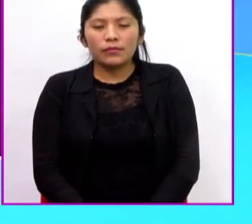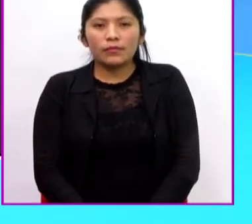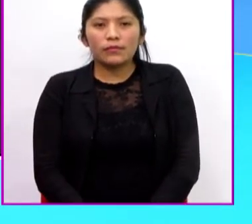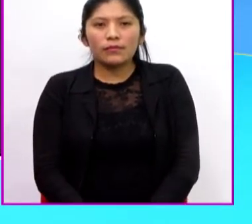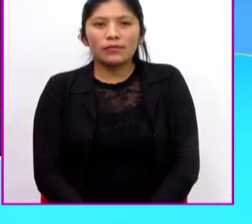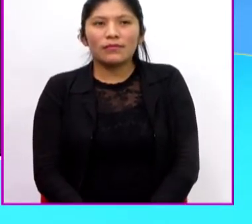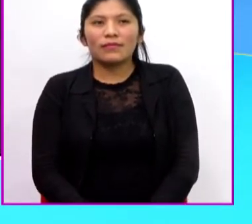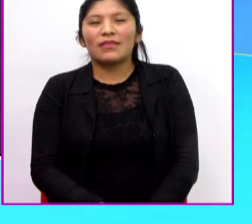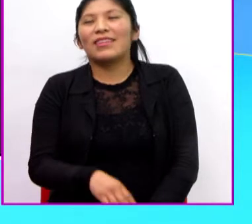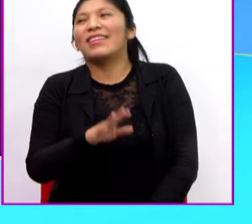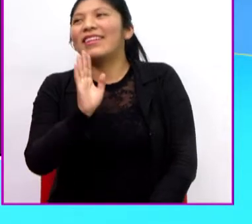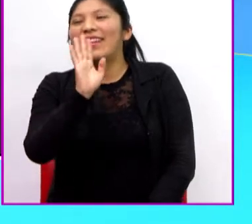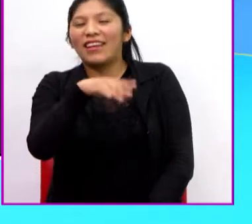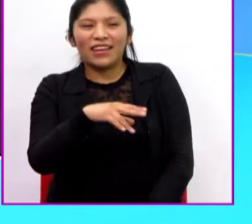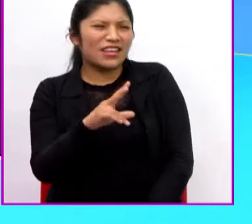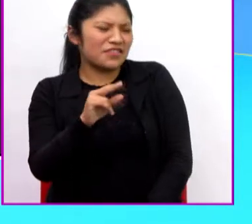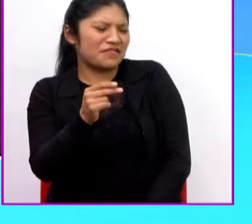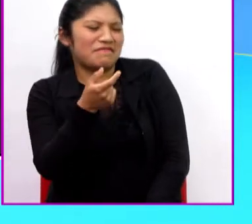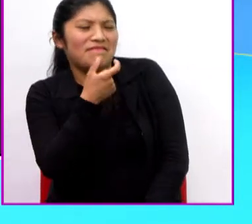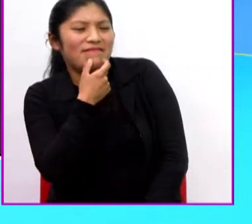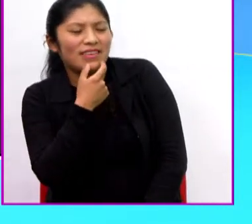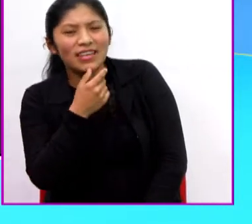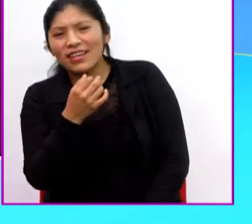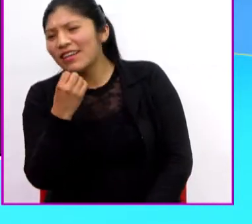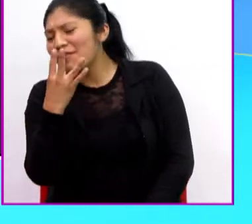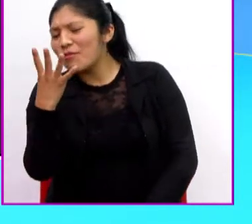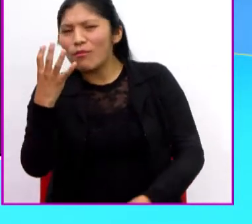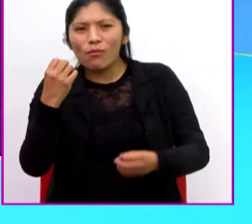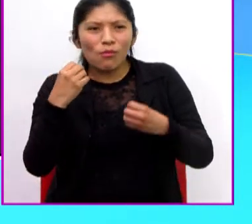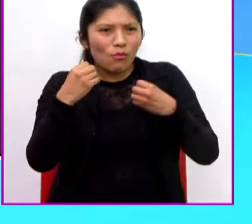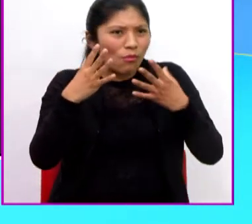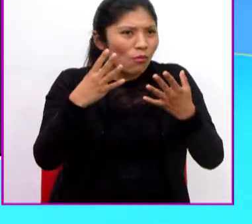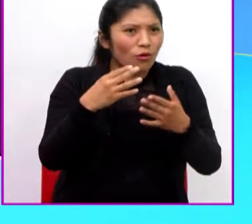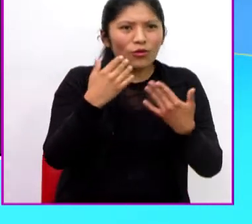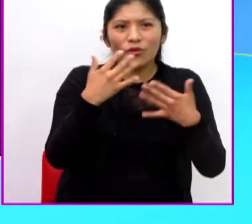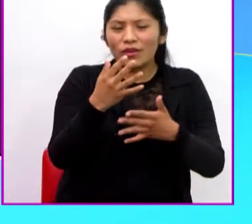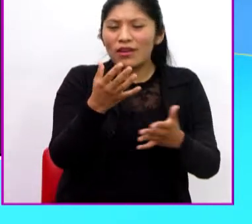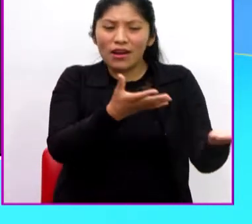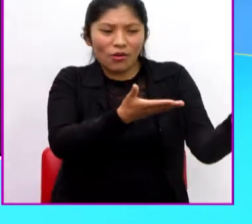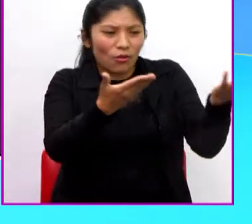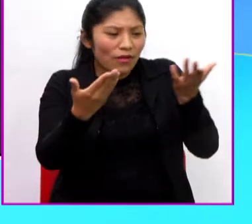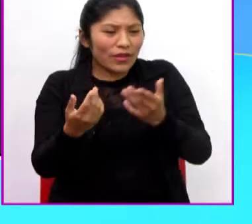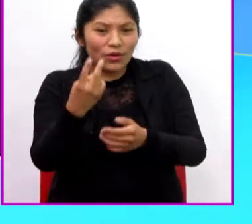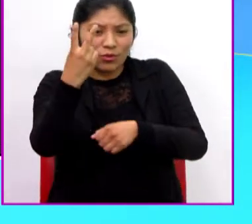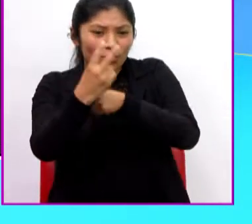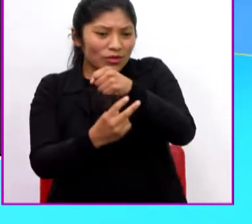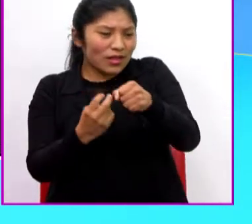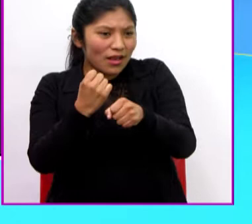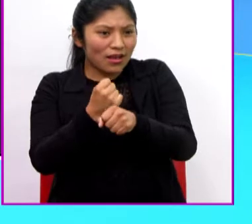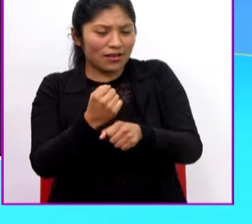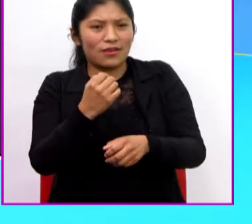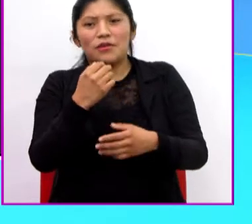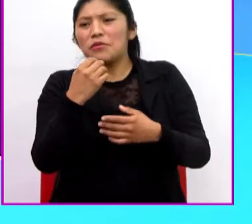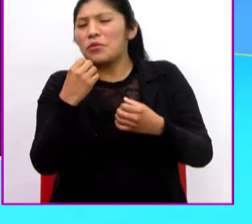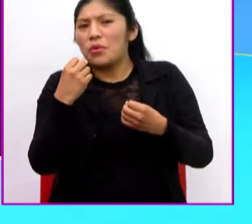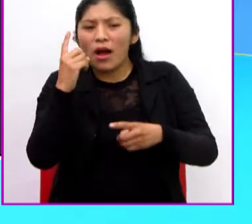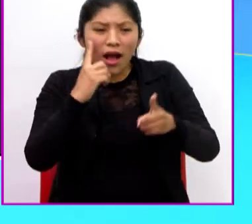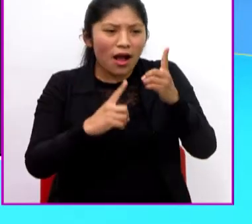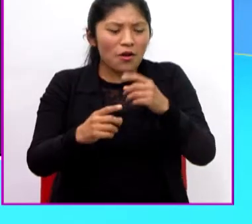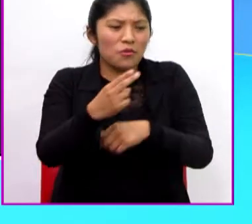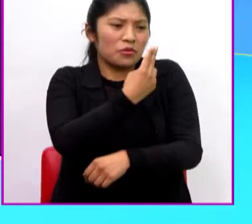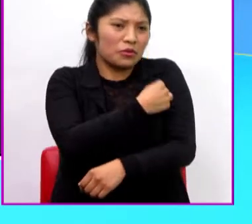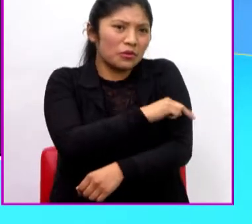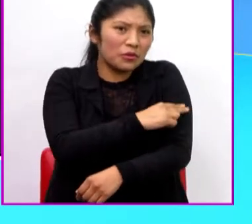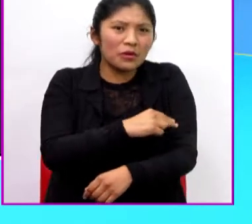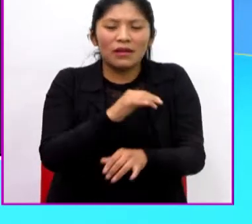Ja, ¿estás bromeando? Es terrible. Ya lo trajeron los últimos dos años. Algunos siguen en el hospital.